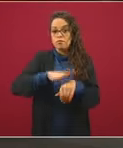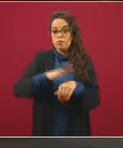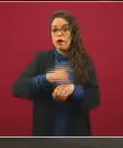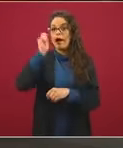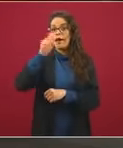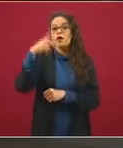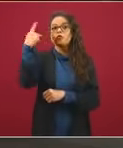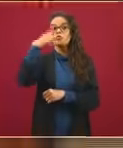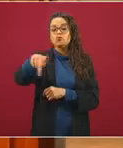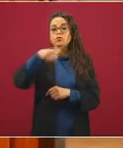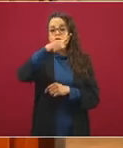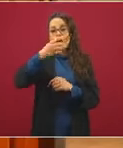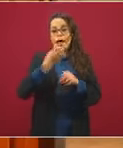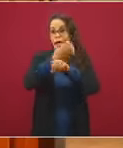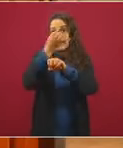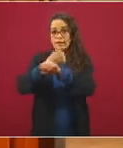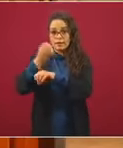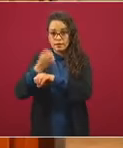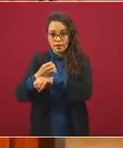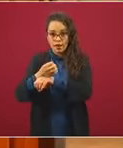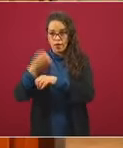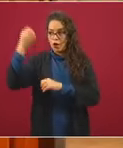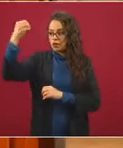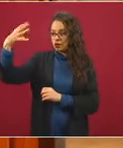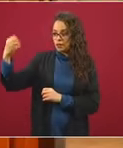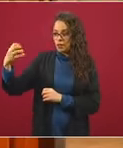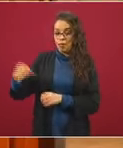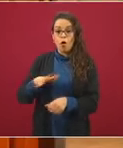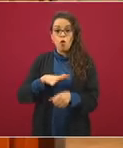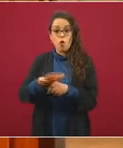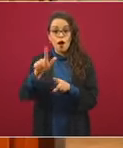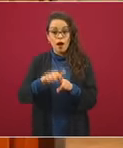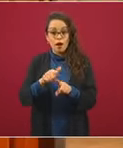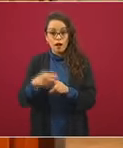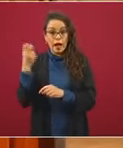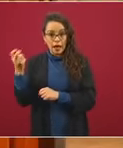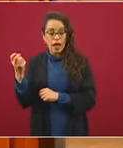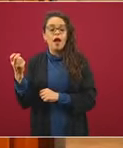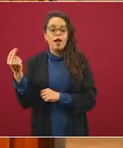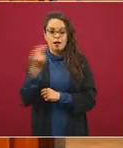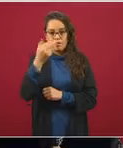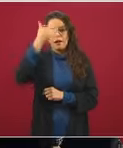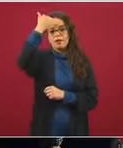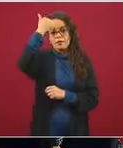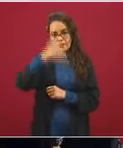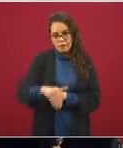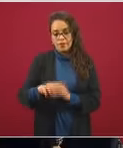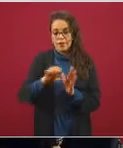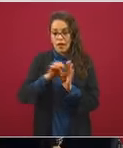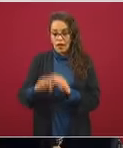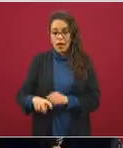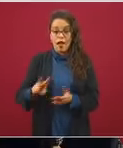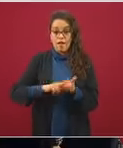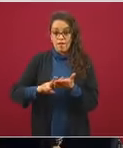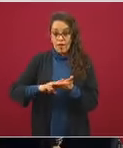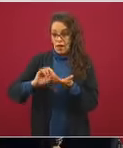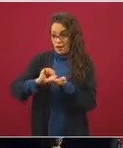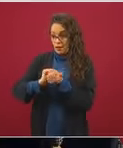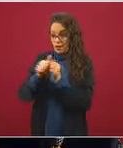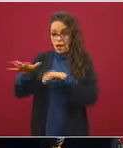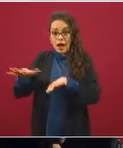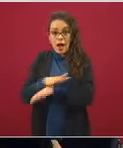República en este nuevo semáforo en donde cuando transitemos de verde a amarillo el aforo en los restaurantes tendrá que